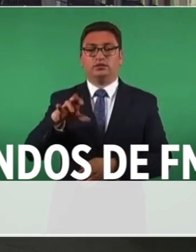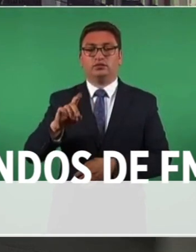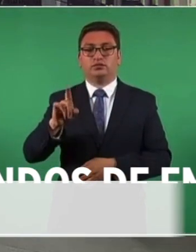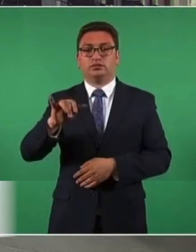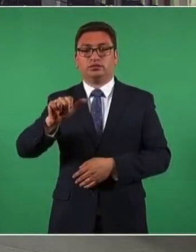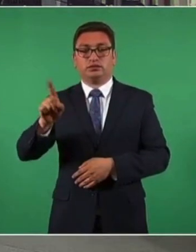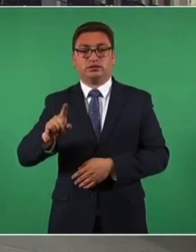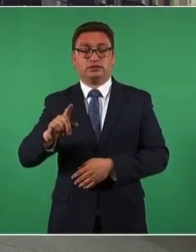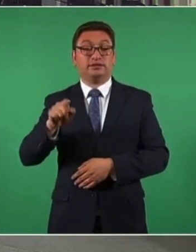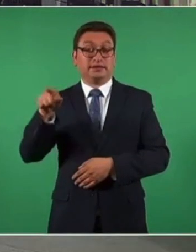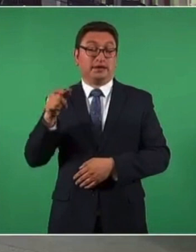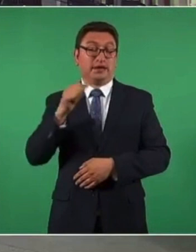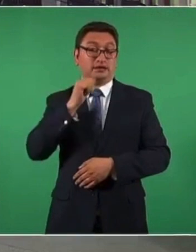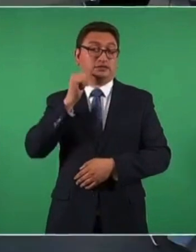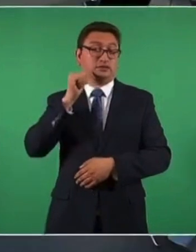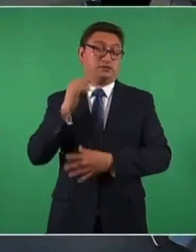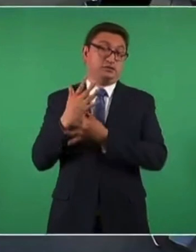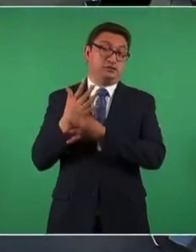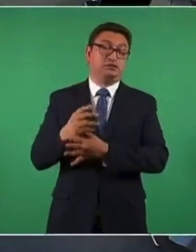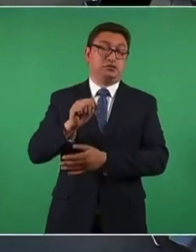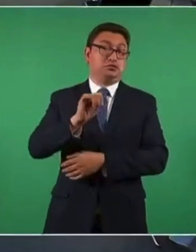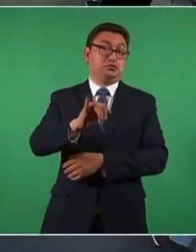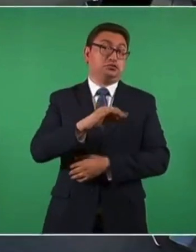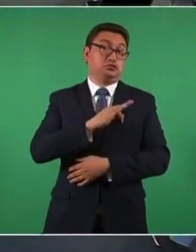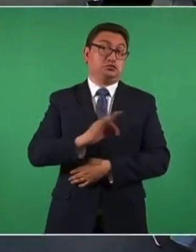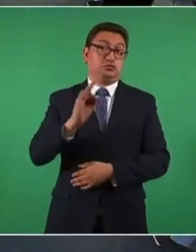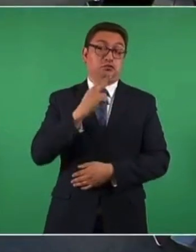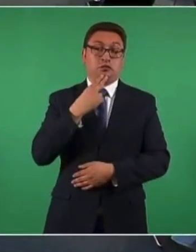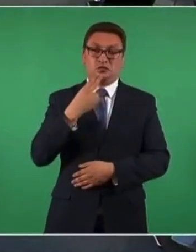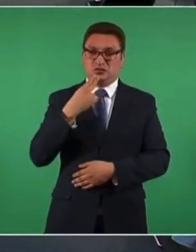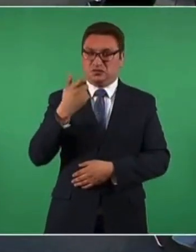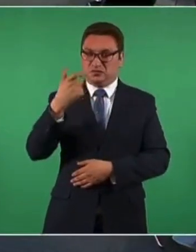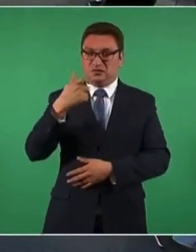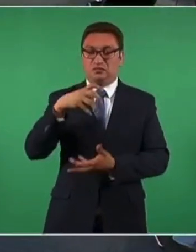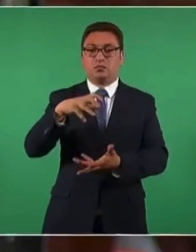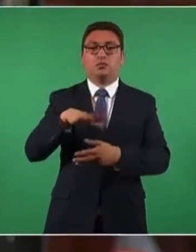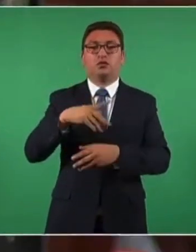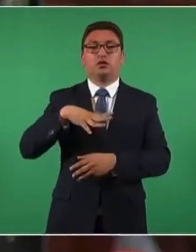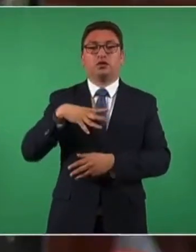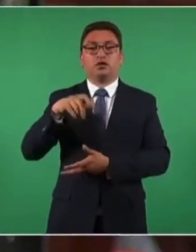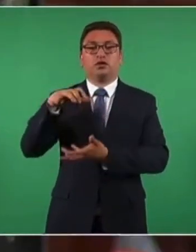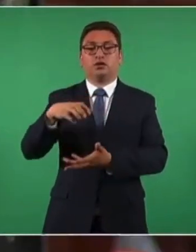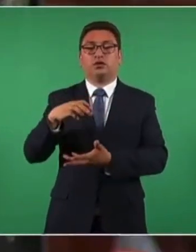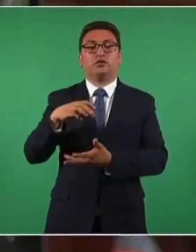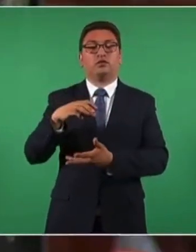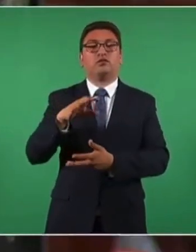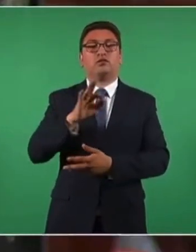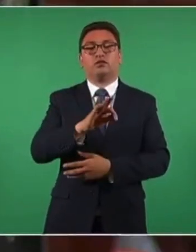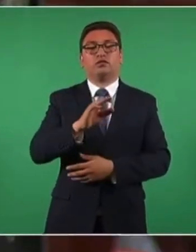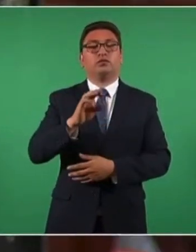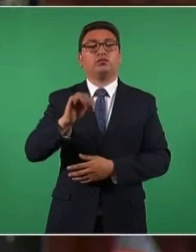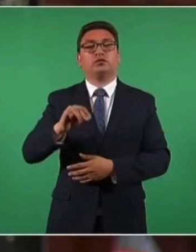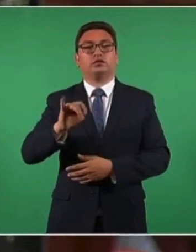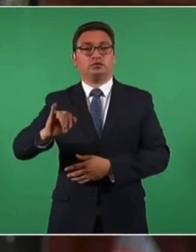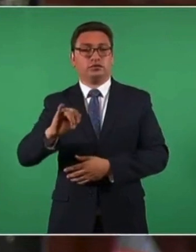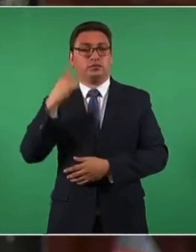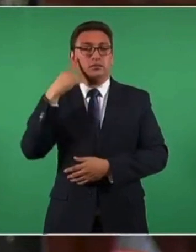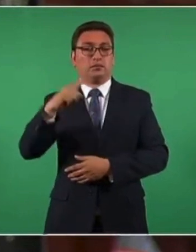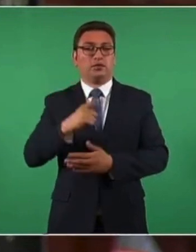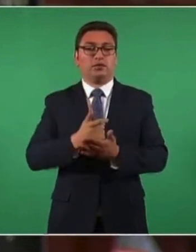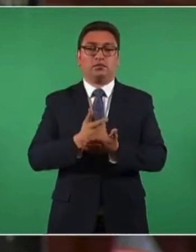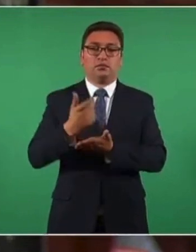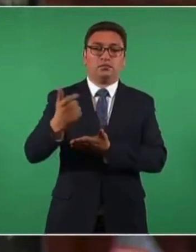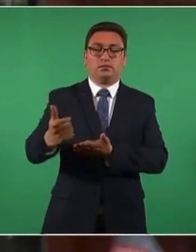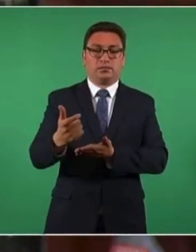siempre sí, sí se puede hacer ese uso de los recursos del Fondo Monetario Internacional para pagar deuda de manera